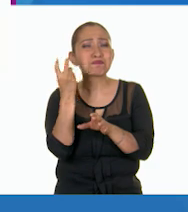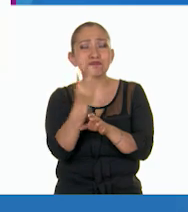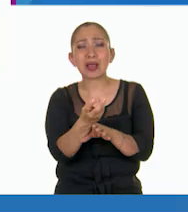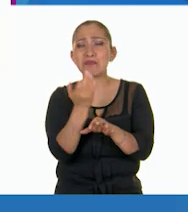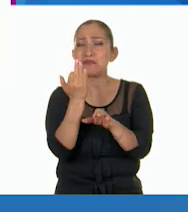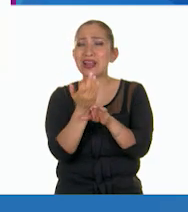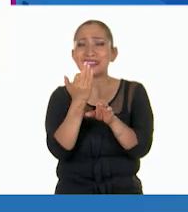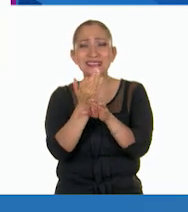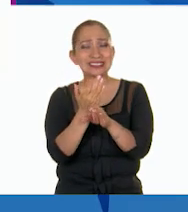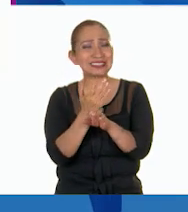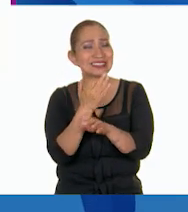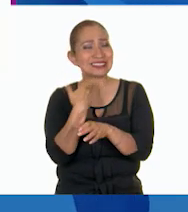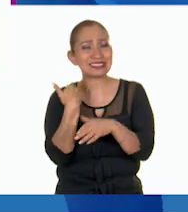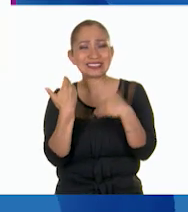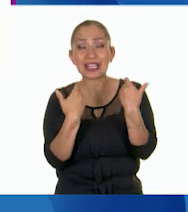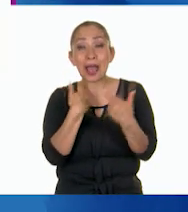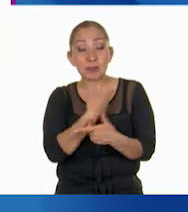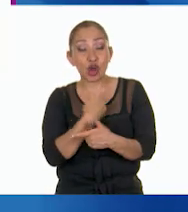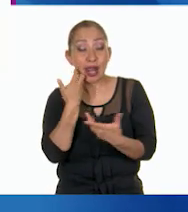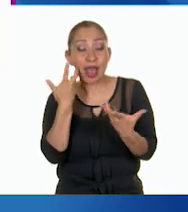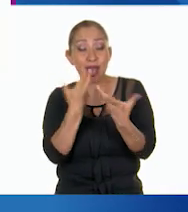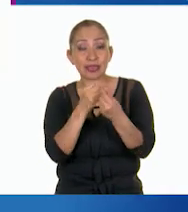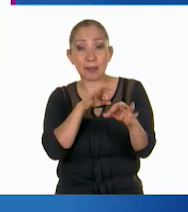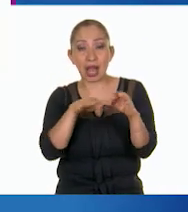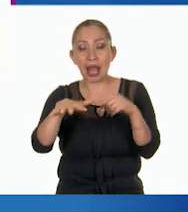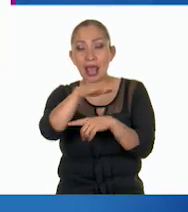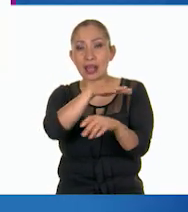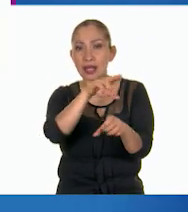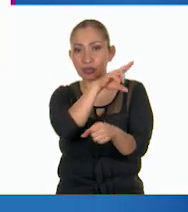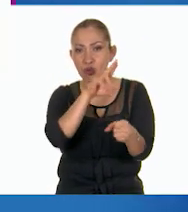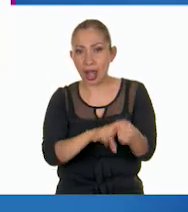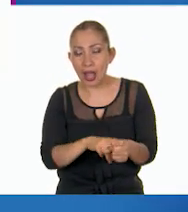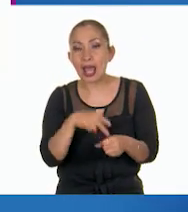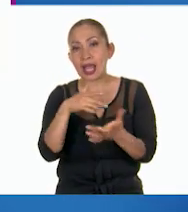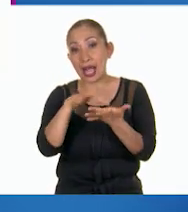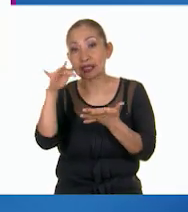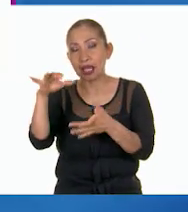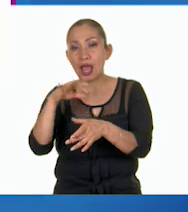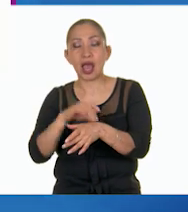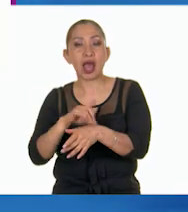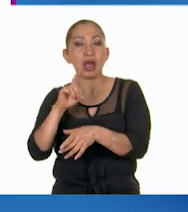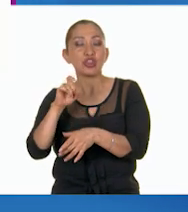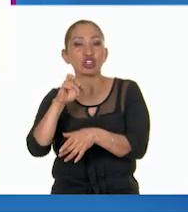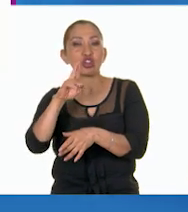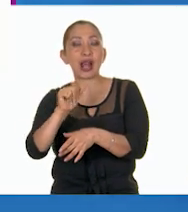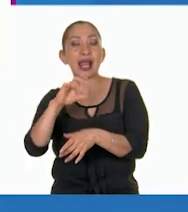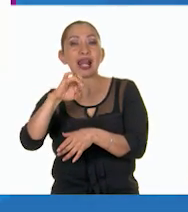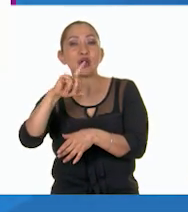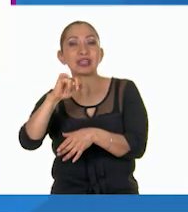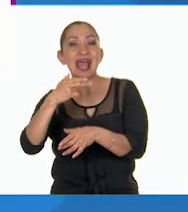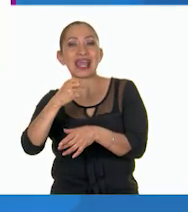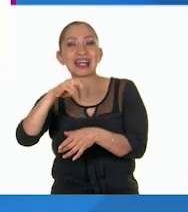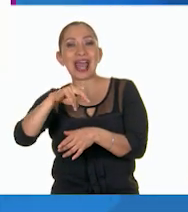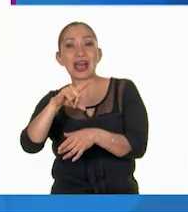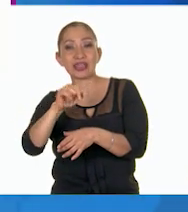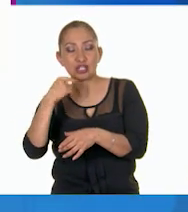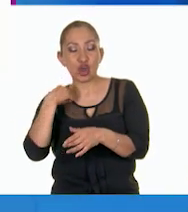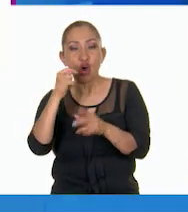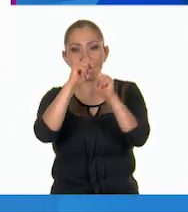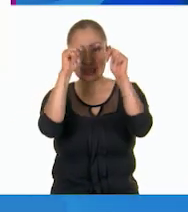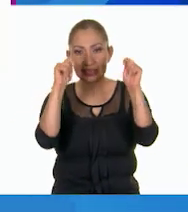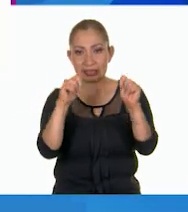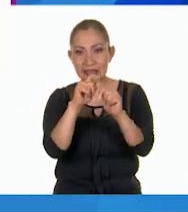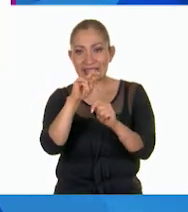pero aparte de eso yo quería trabajar con ellos en un medio natural. Gracias a la doctora Claudia Hernández pude realizar una tesis de